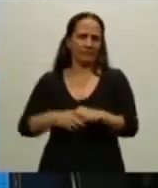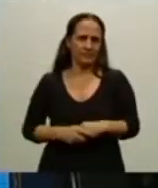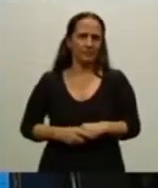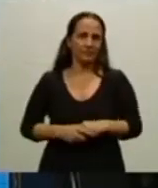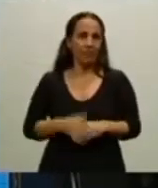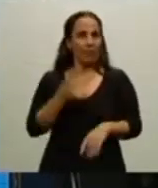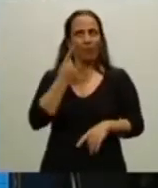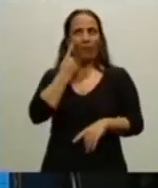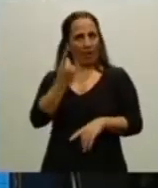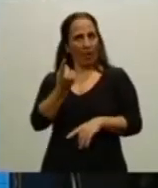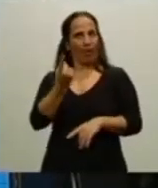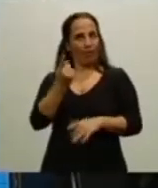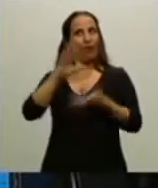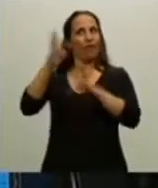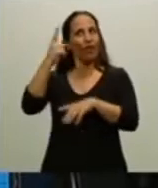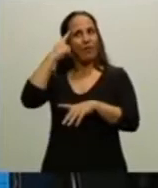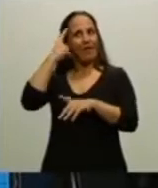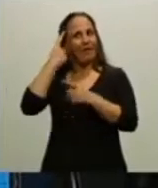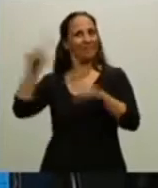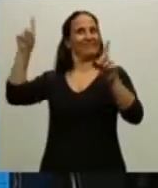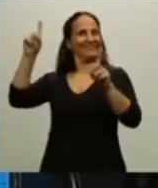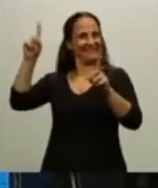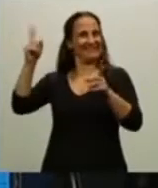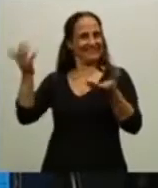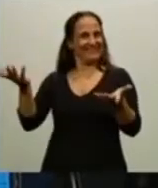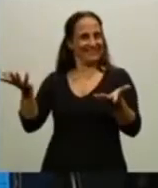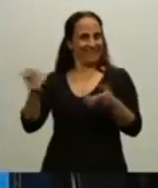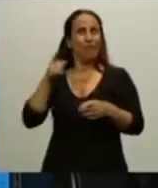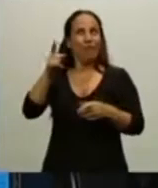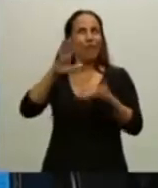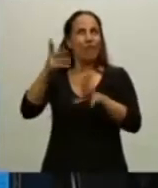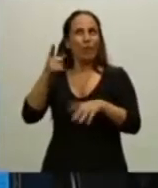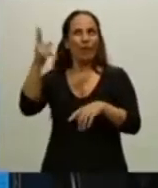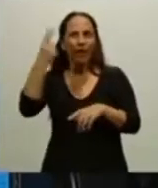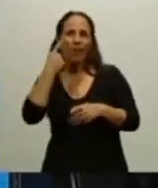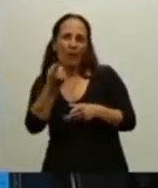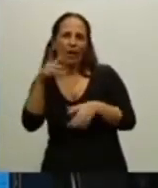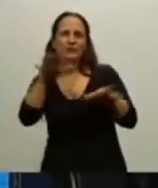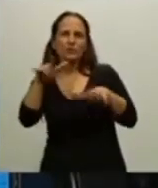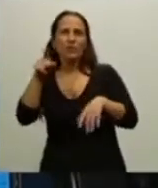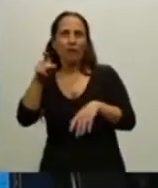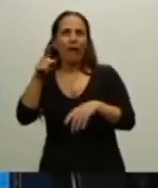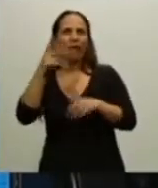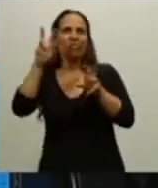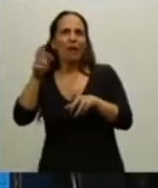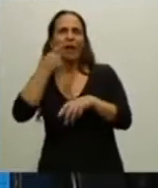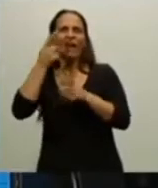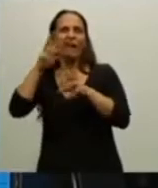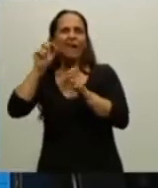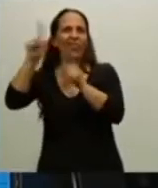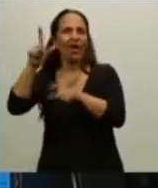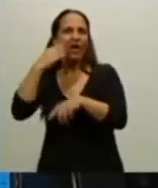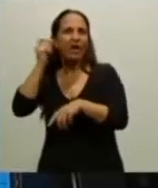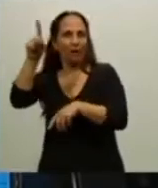diferente manera de mirar la realidad, qué diferente manera de abordar los intereses nacionales.